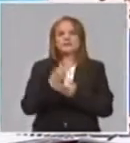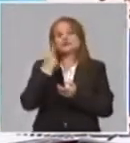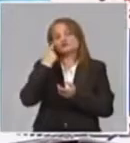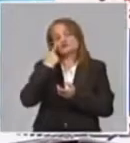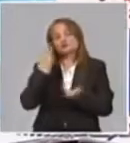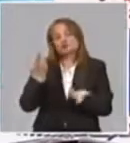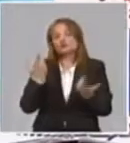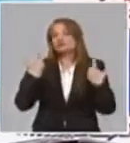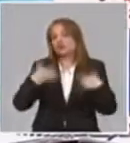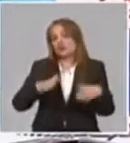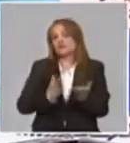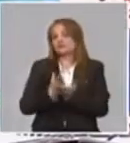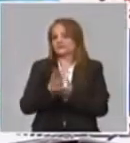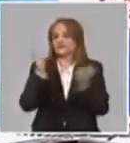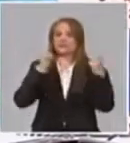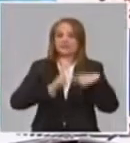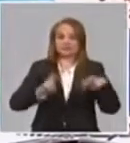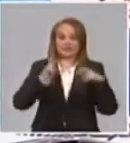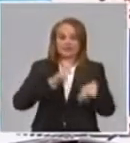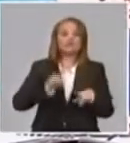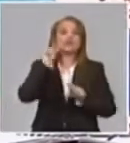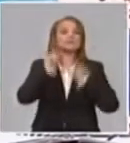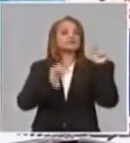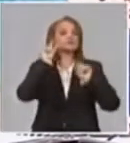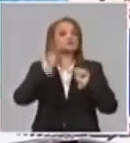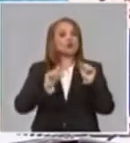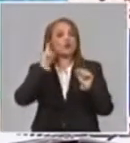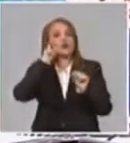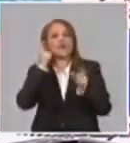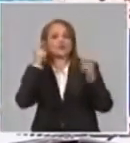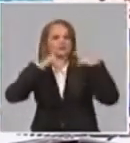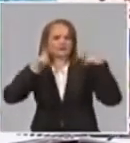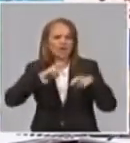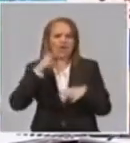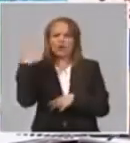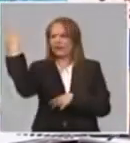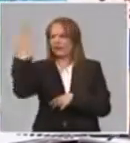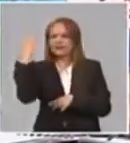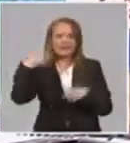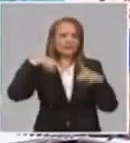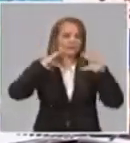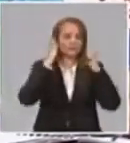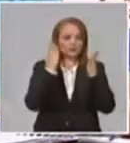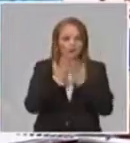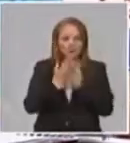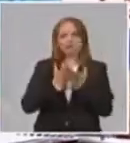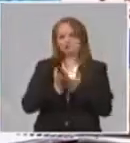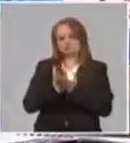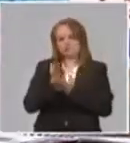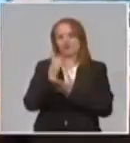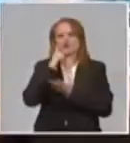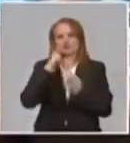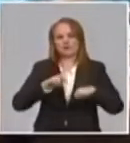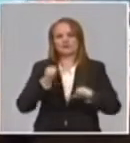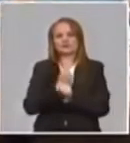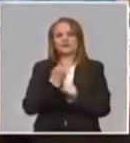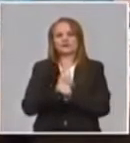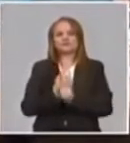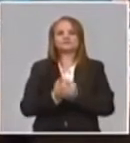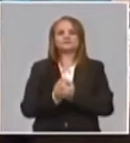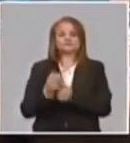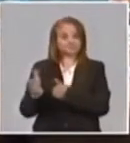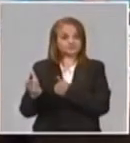meteorólogos tienen una tarea importante en este asunto y que en otro momento podremos evaluar. Voy a las ciencias sociales y